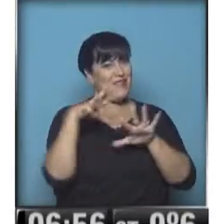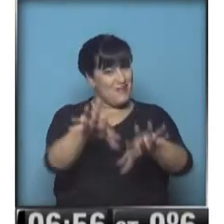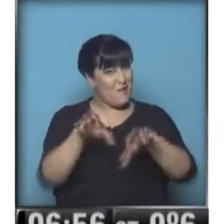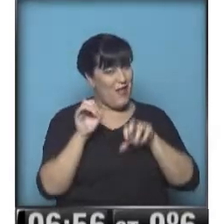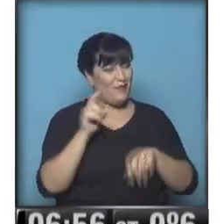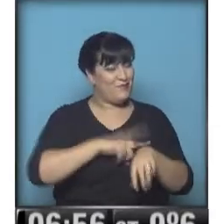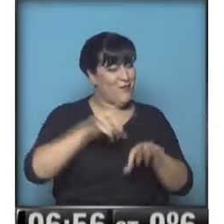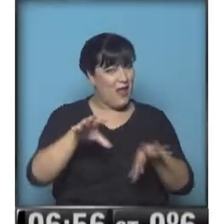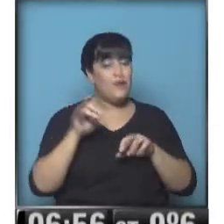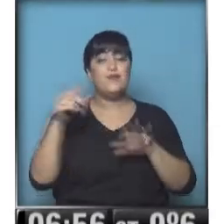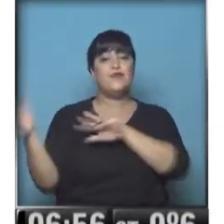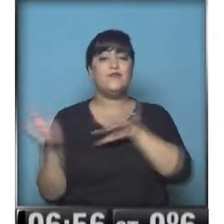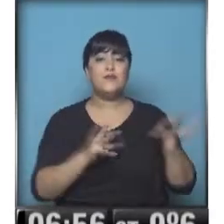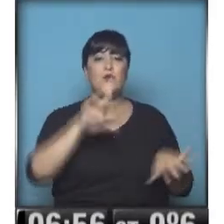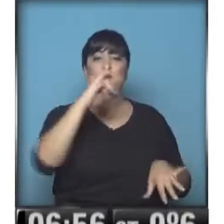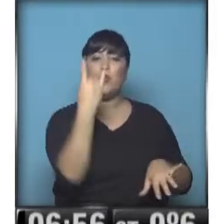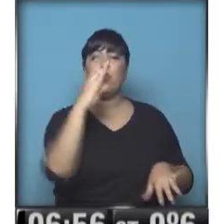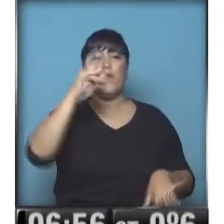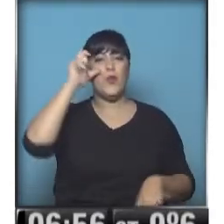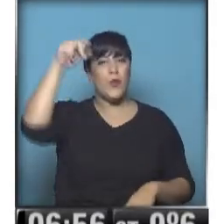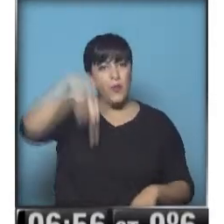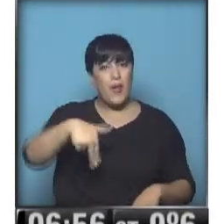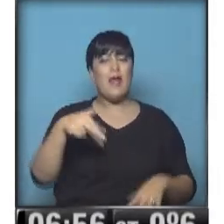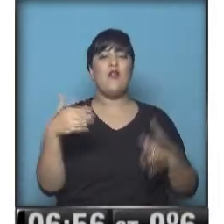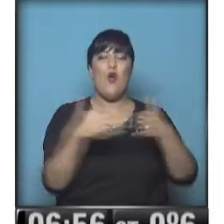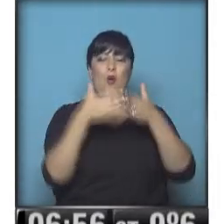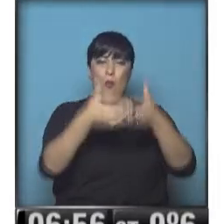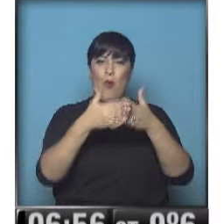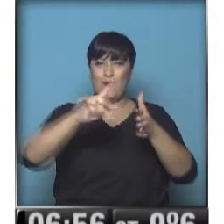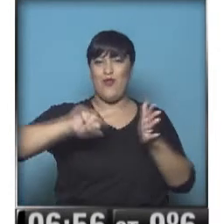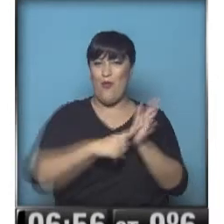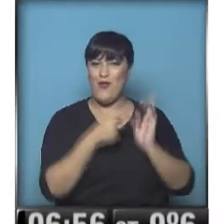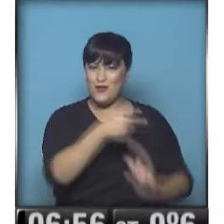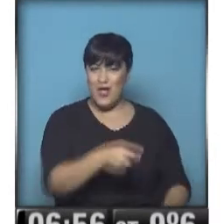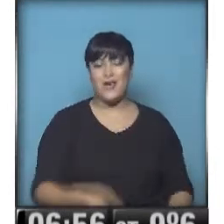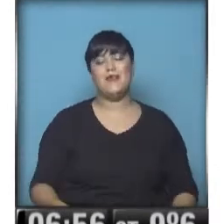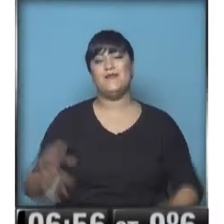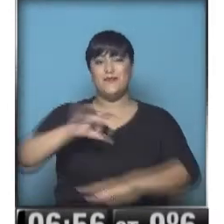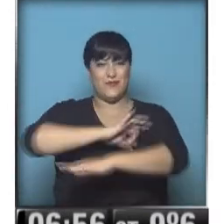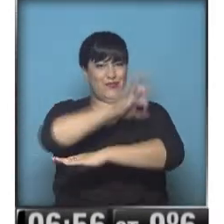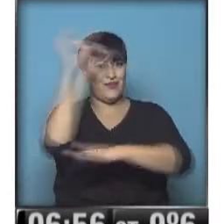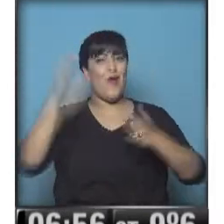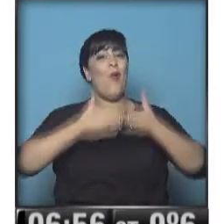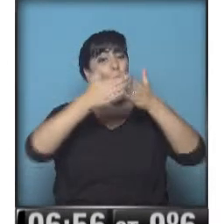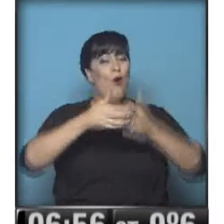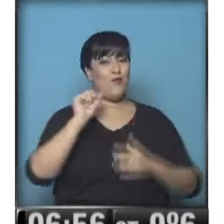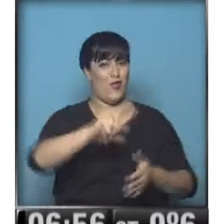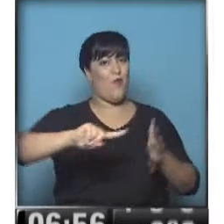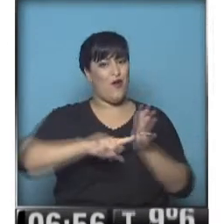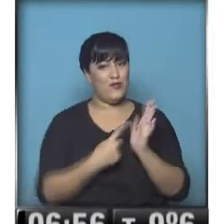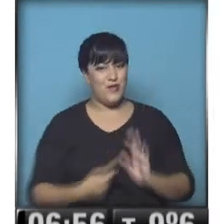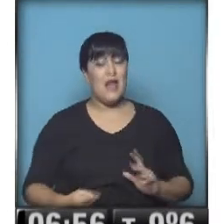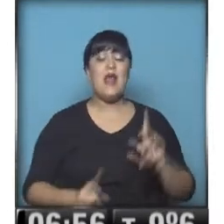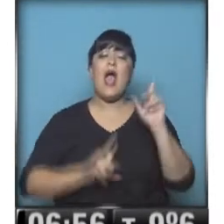Otro paisaje, Rubén González. Buen día, Nadia, desde el puerto de Buenos Aires, precioso. Muy bien. Amaneciendo en el puerto de Buenos Aires, también